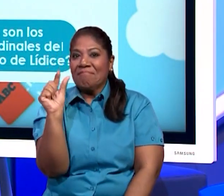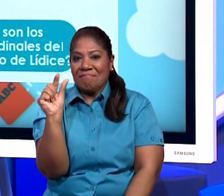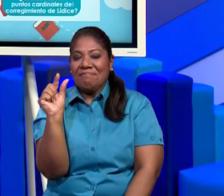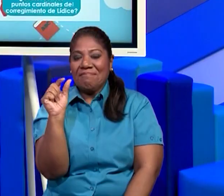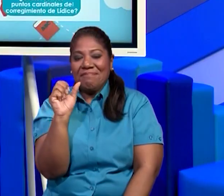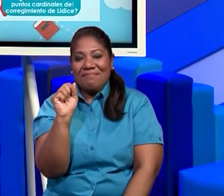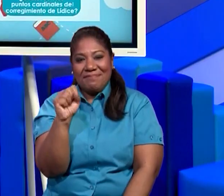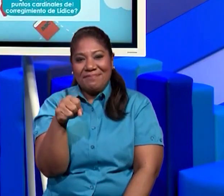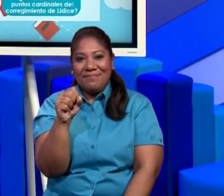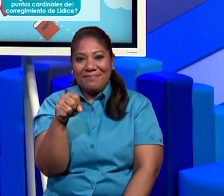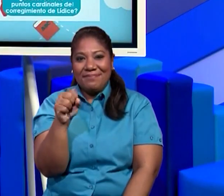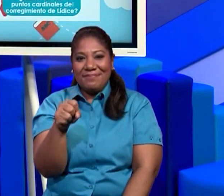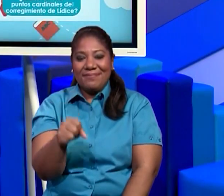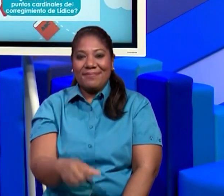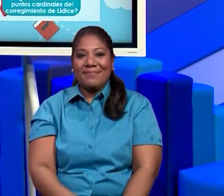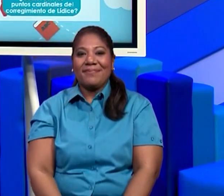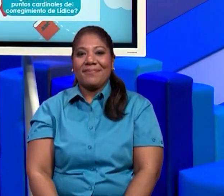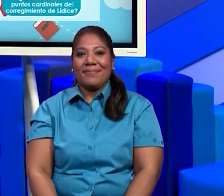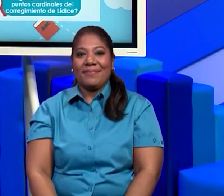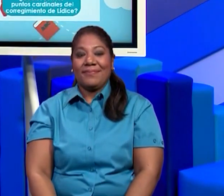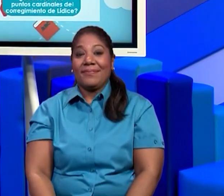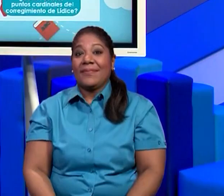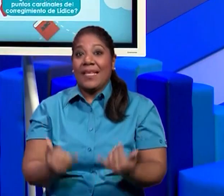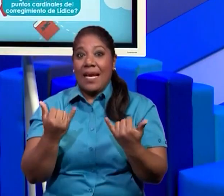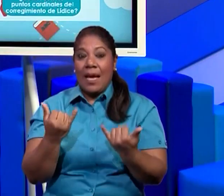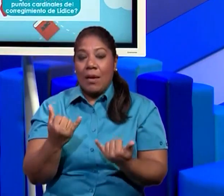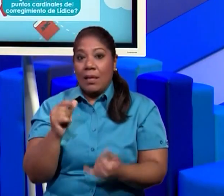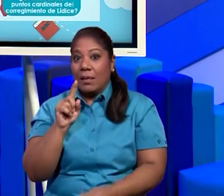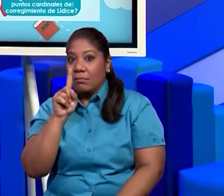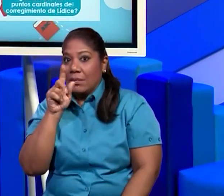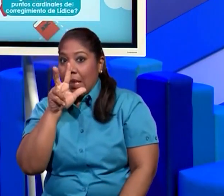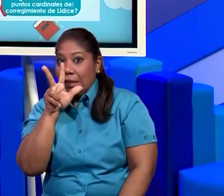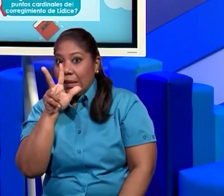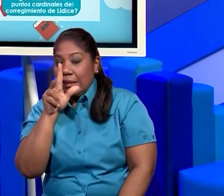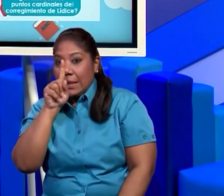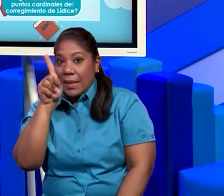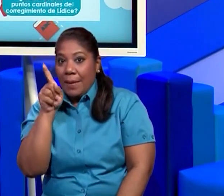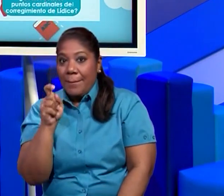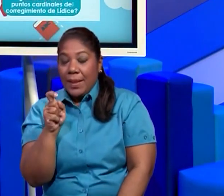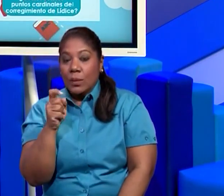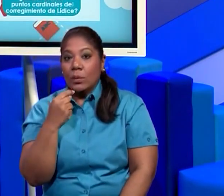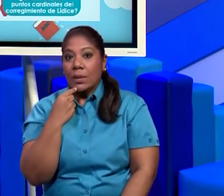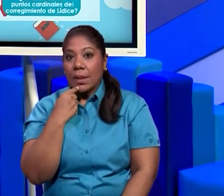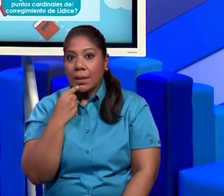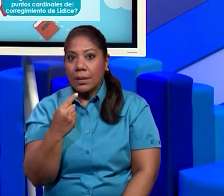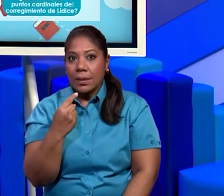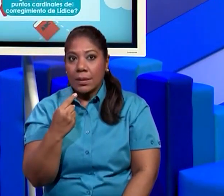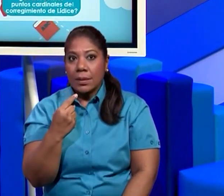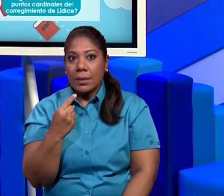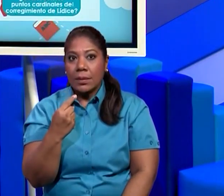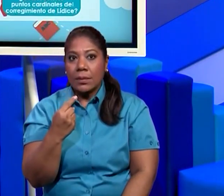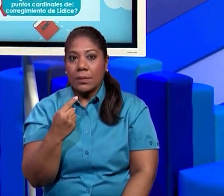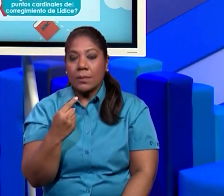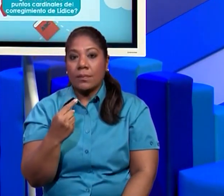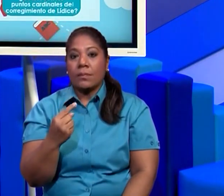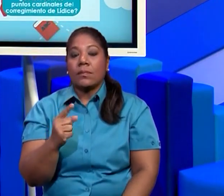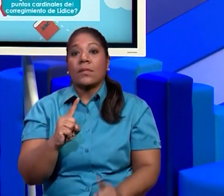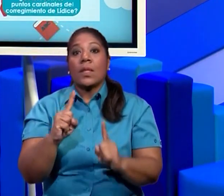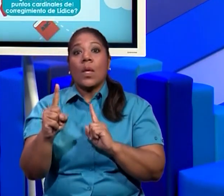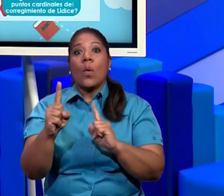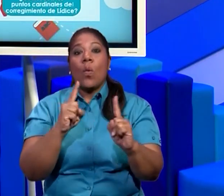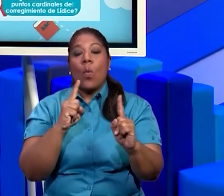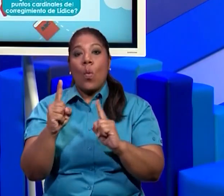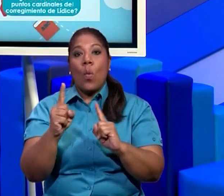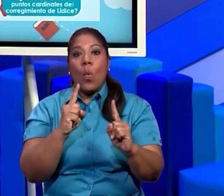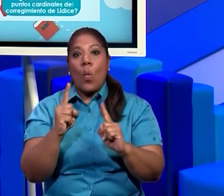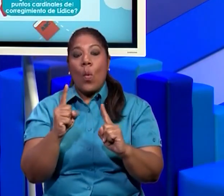Muy bien. Ahora aquí dice la última pregunta. ¿Cuáles son